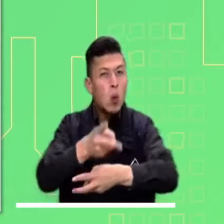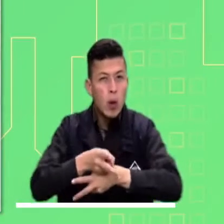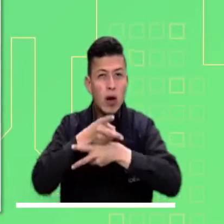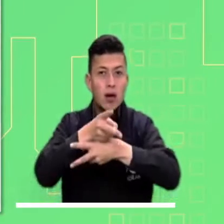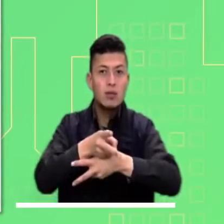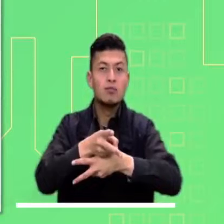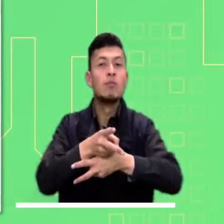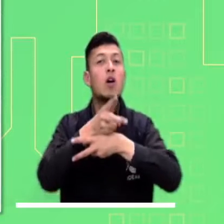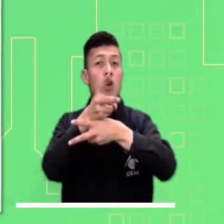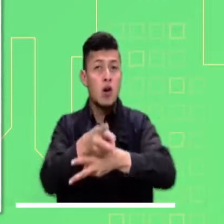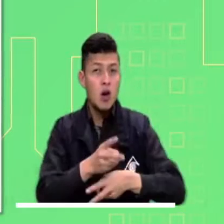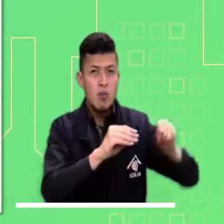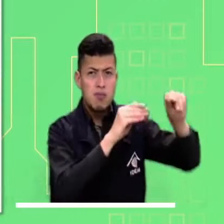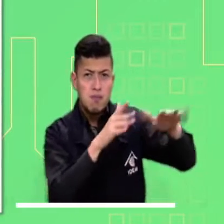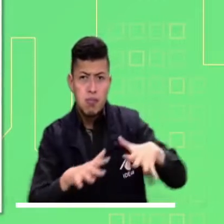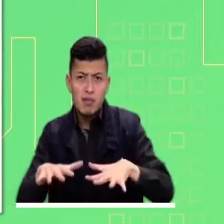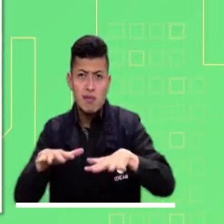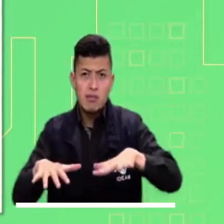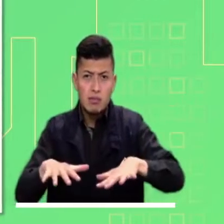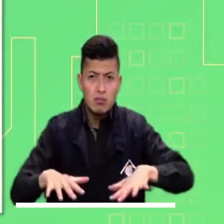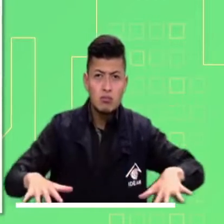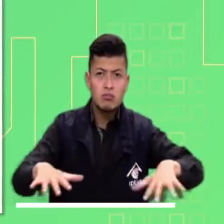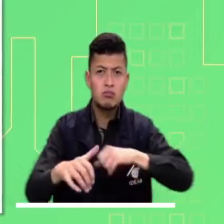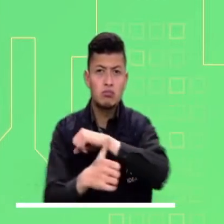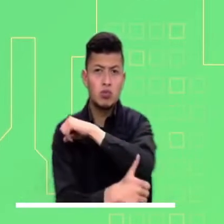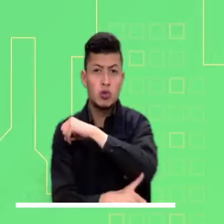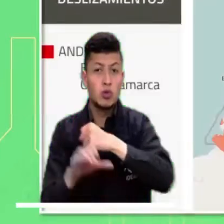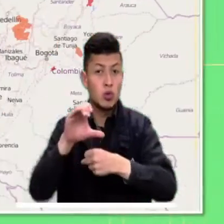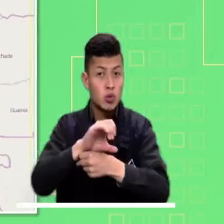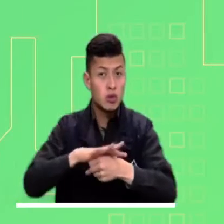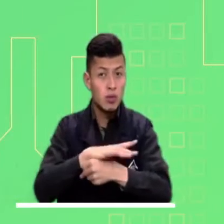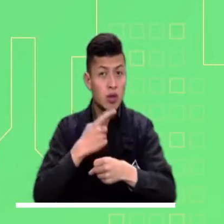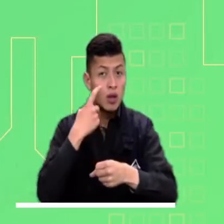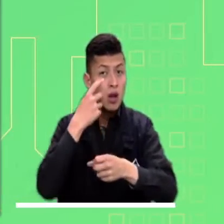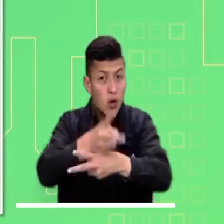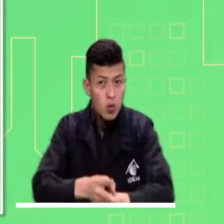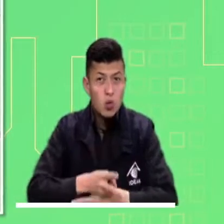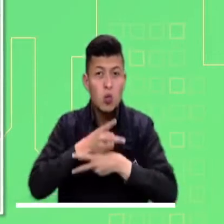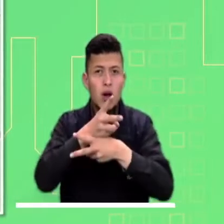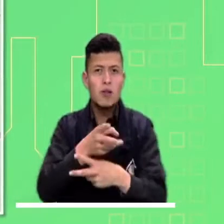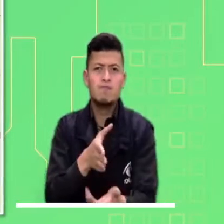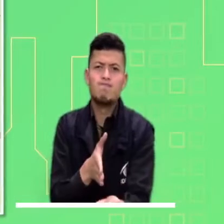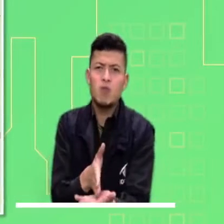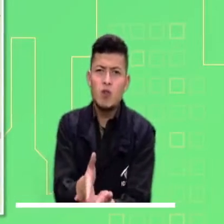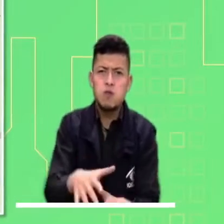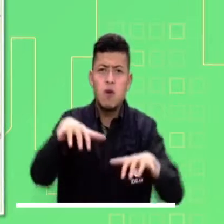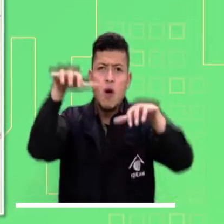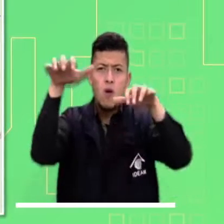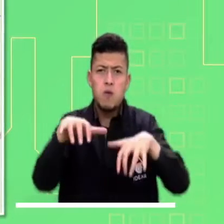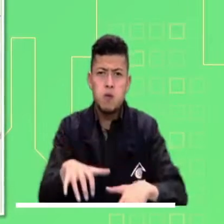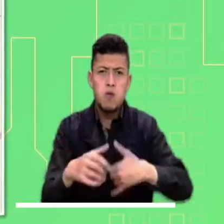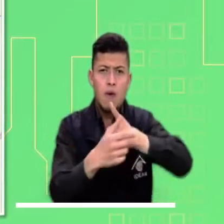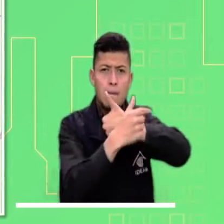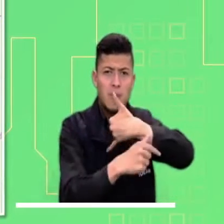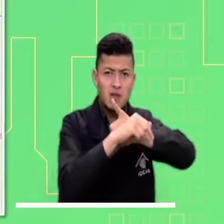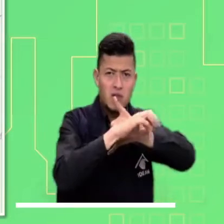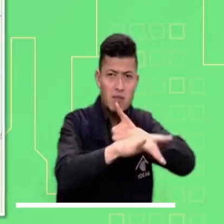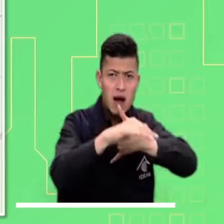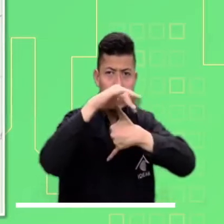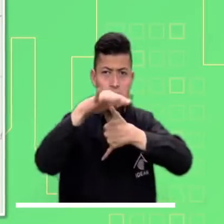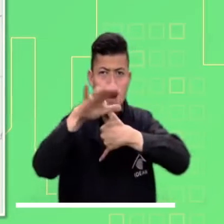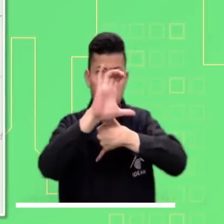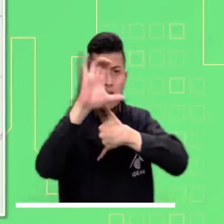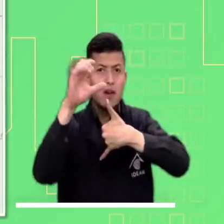la probabilidad de ocurrencia de incendios en varios departamentos de la región andina. Mucha atención a posibles deslizamientos de tierra en sectores de